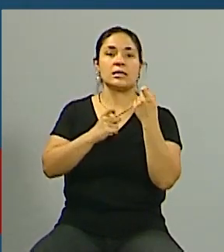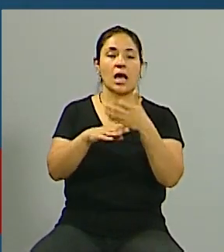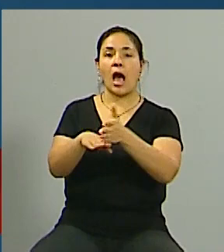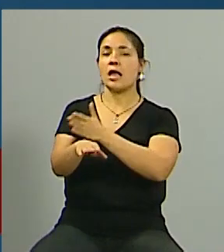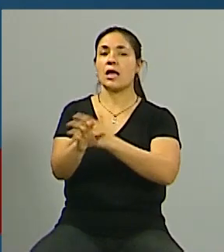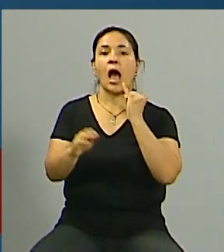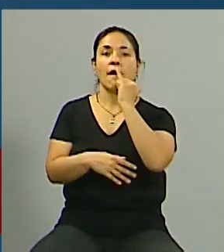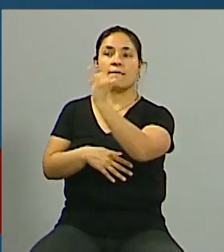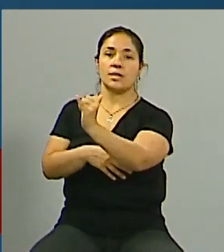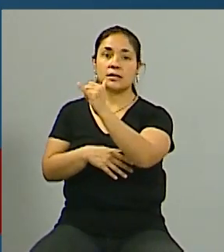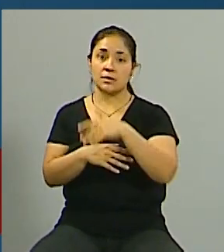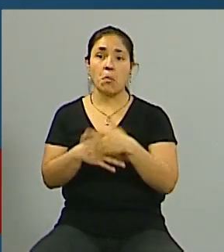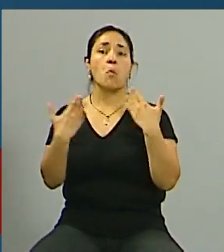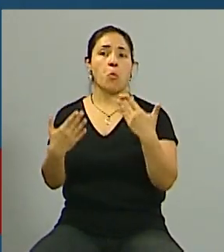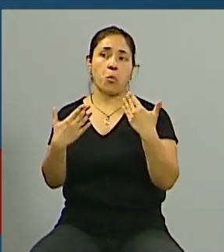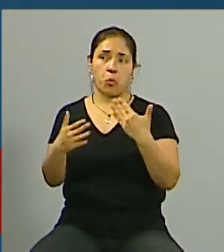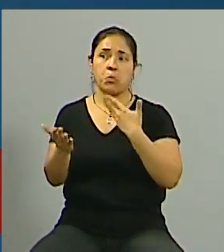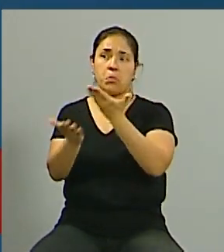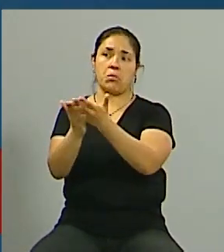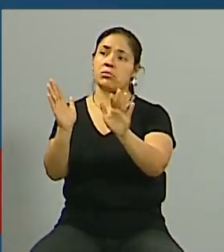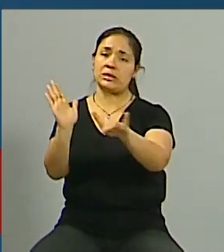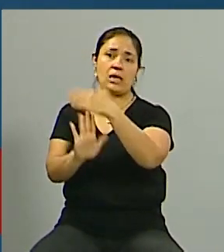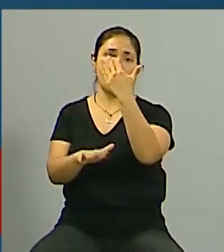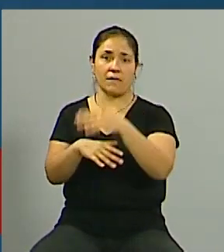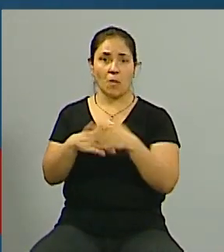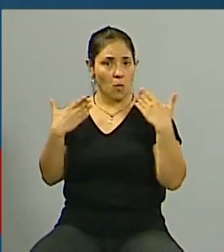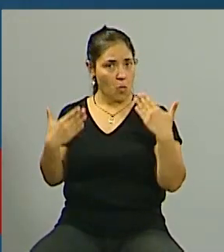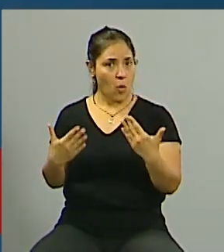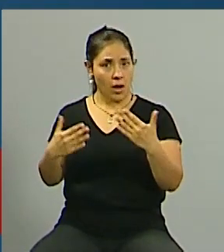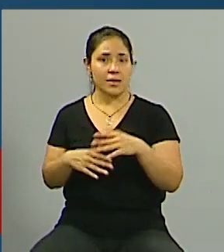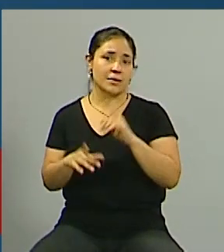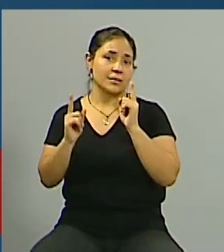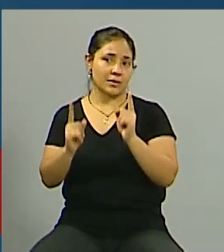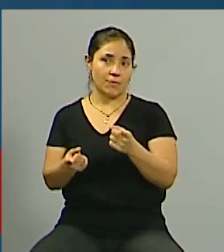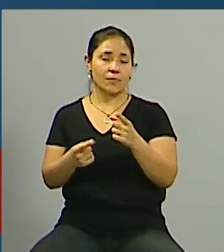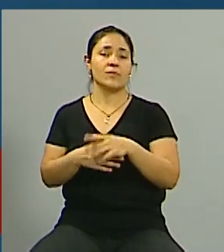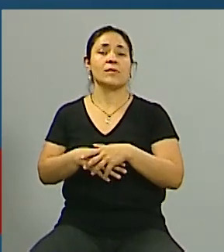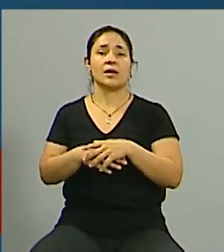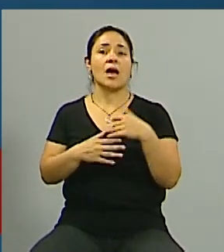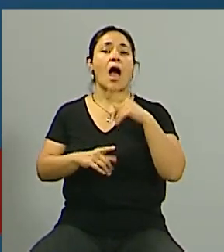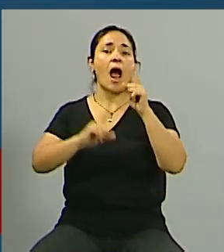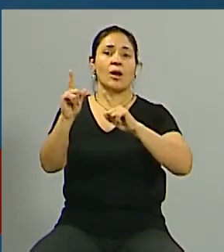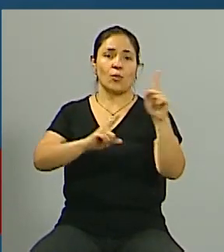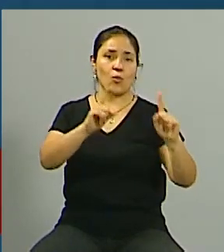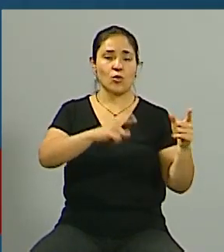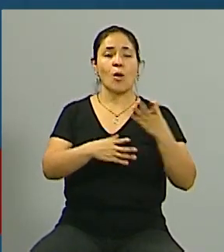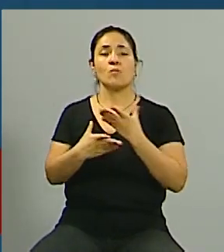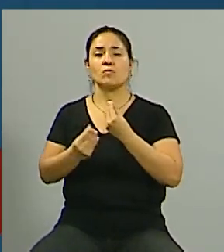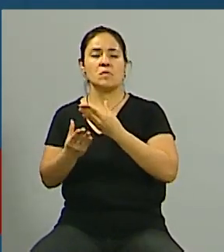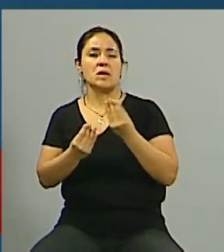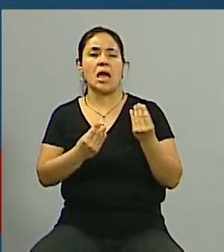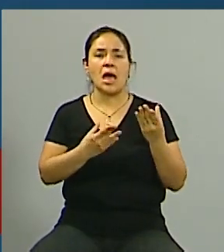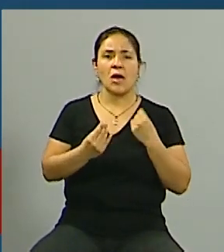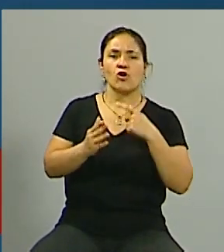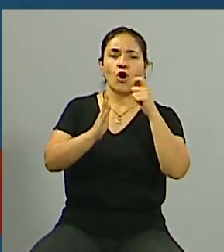previamente puede hacer uso de esa posibilidad me parece que por ahí ese miedo que provoca este